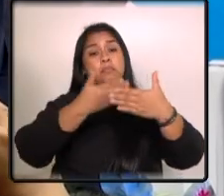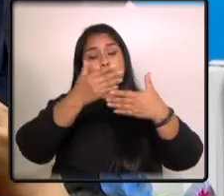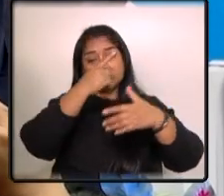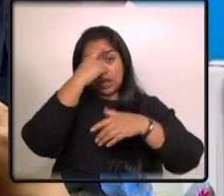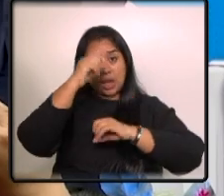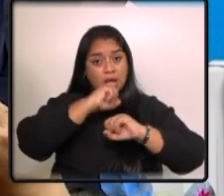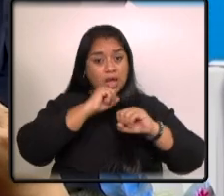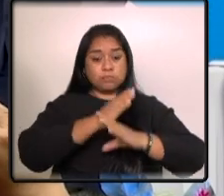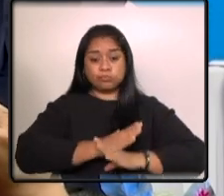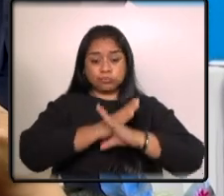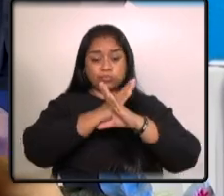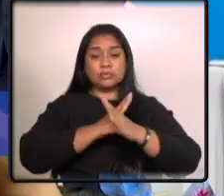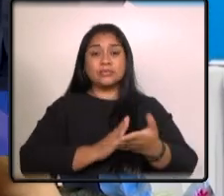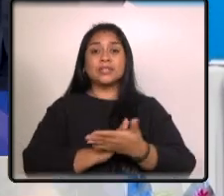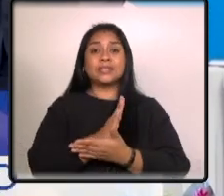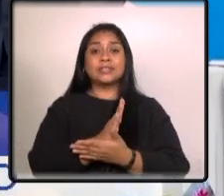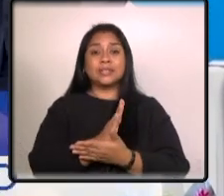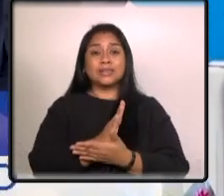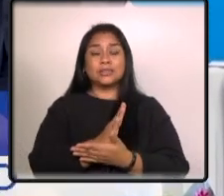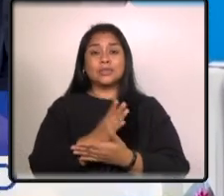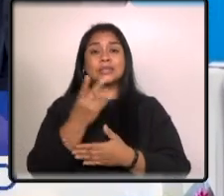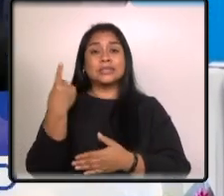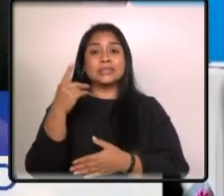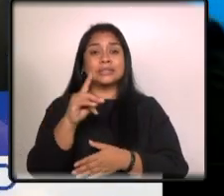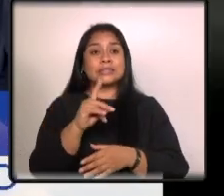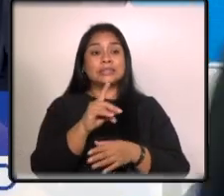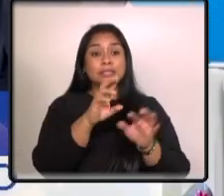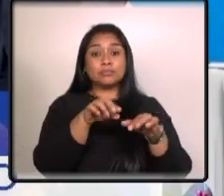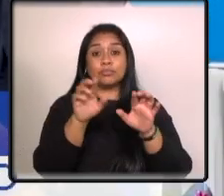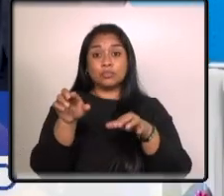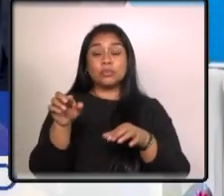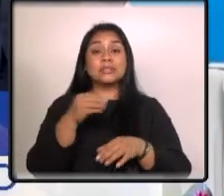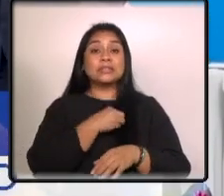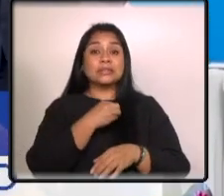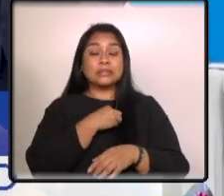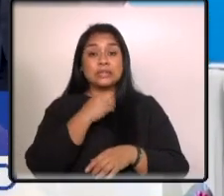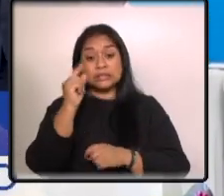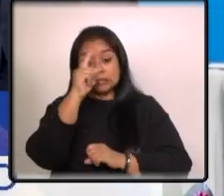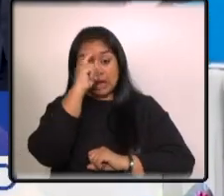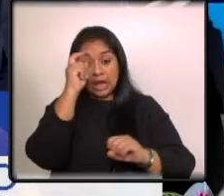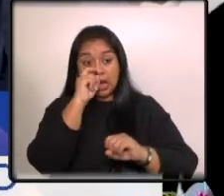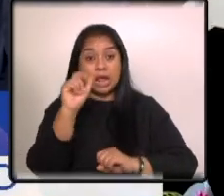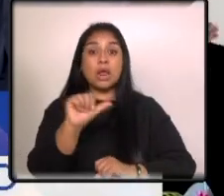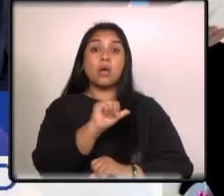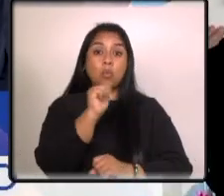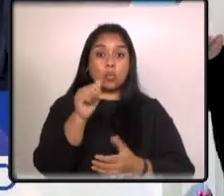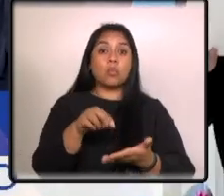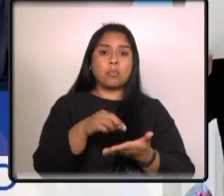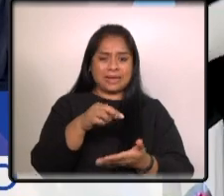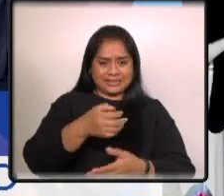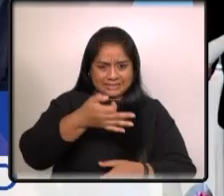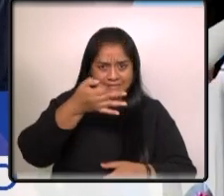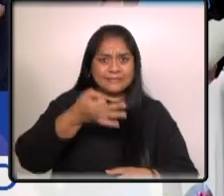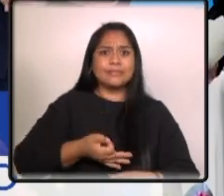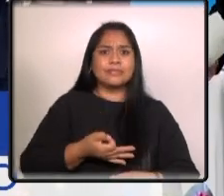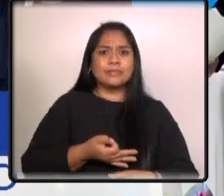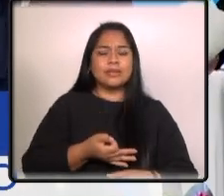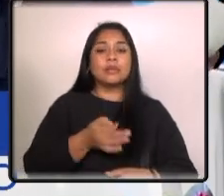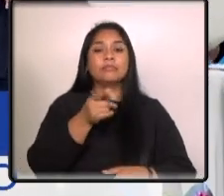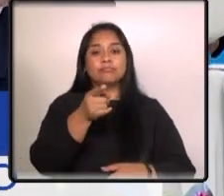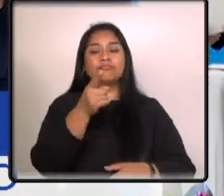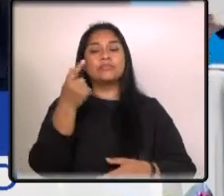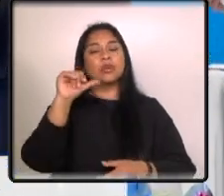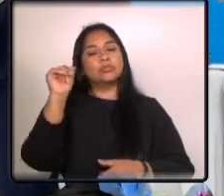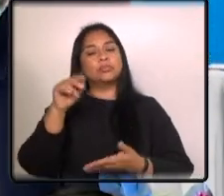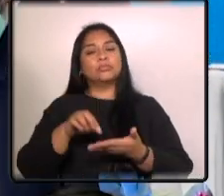de los derechos de quienes buscan oportunidades de empleo legítimas en el